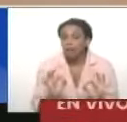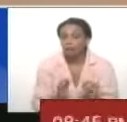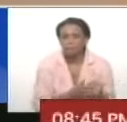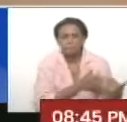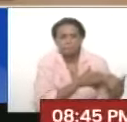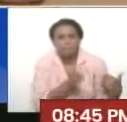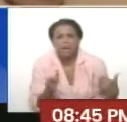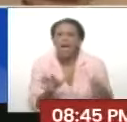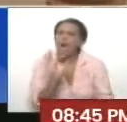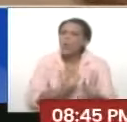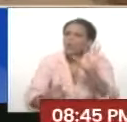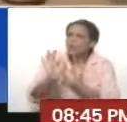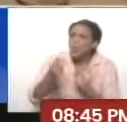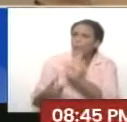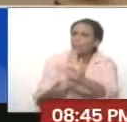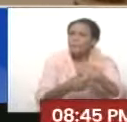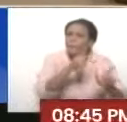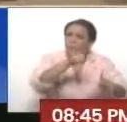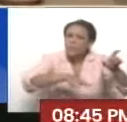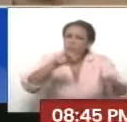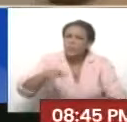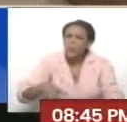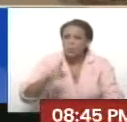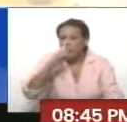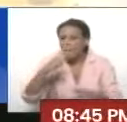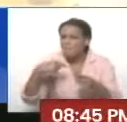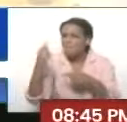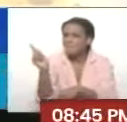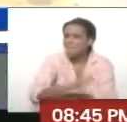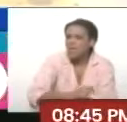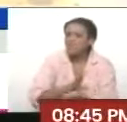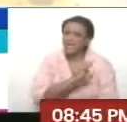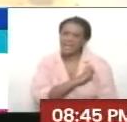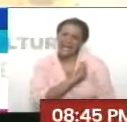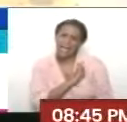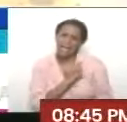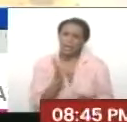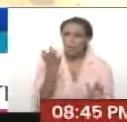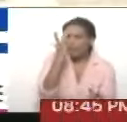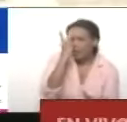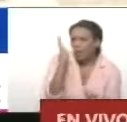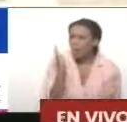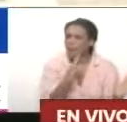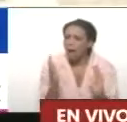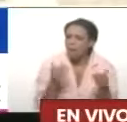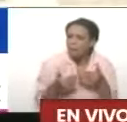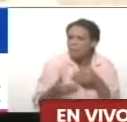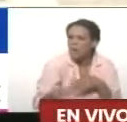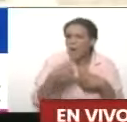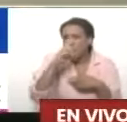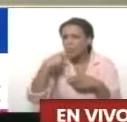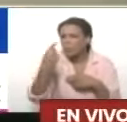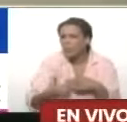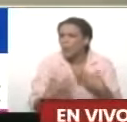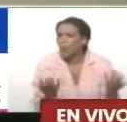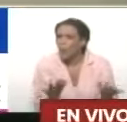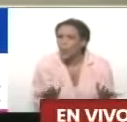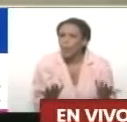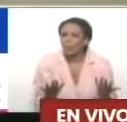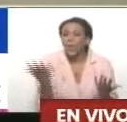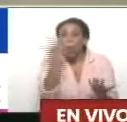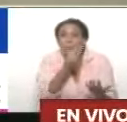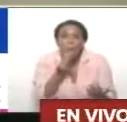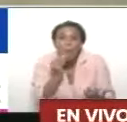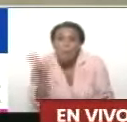¿Qué opciones le vamos a dar en los meses que están por venir en la Galería de Arte Nacional a esos